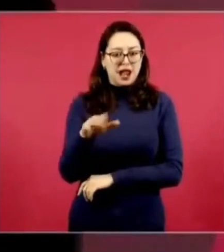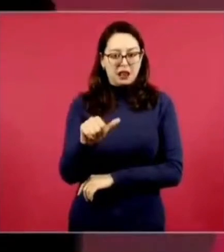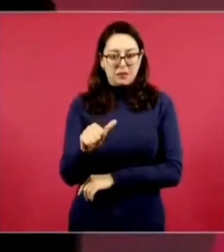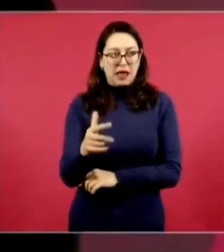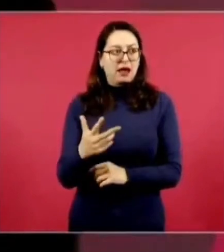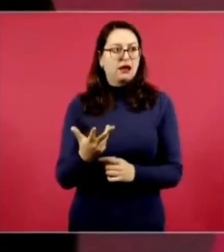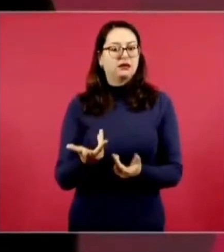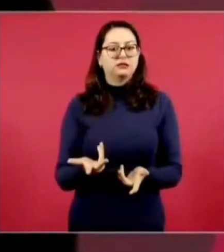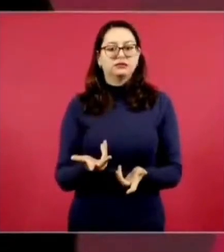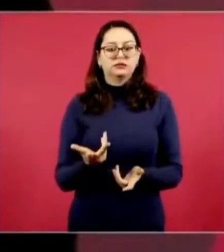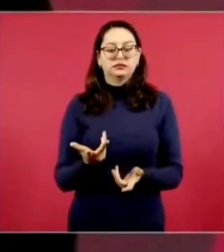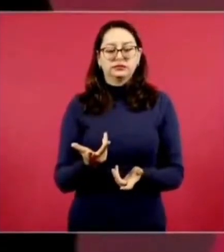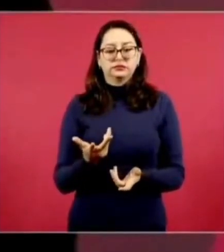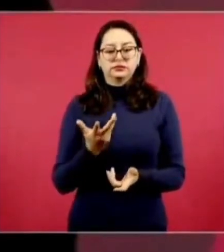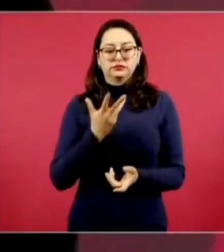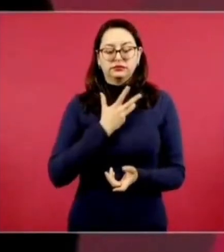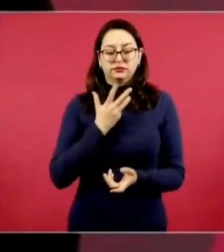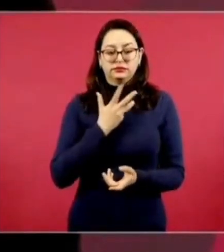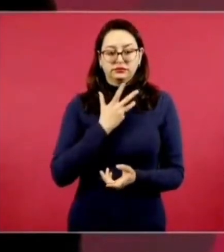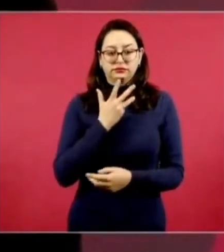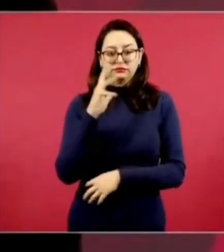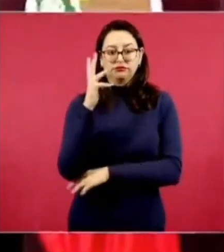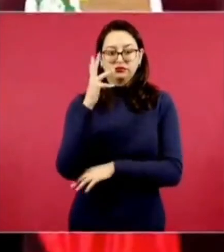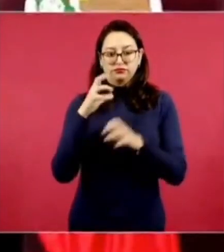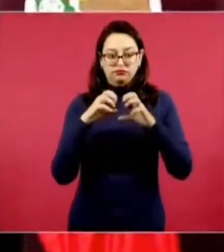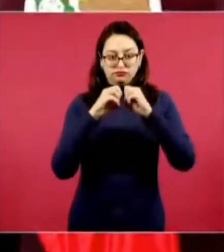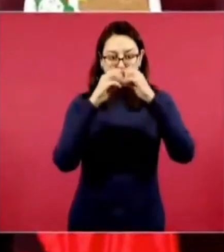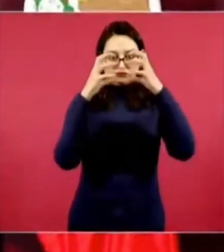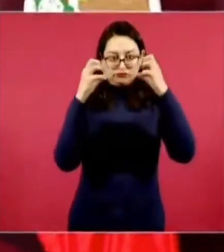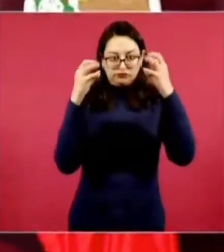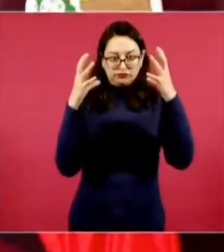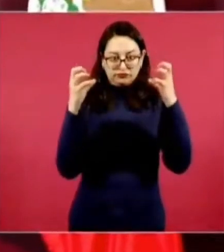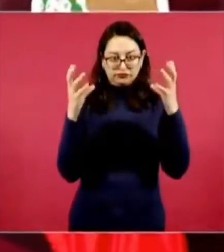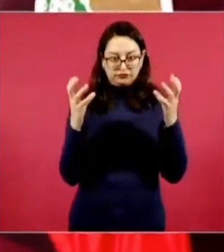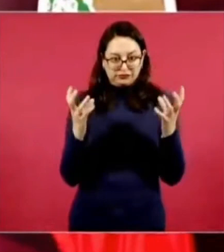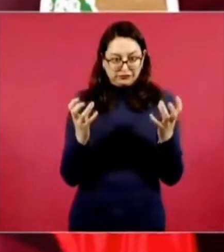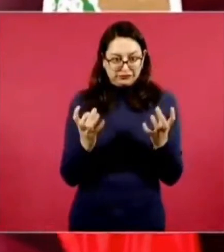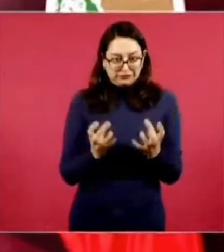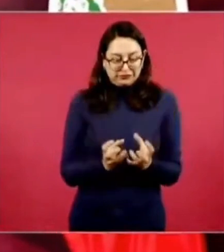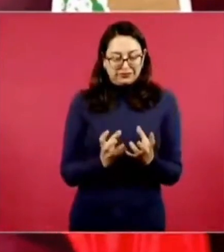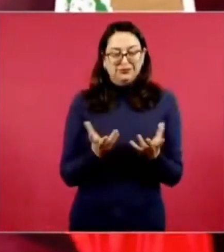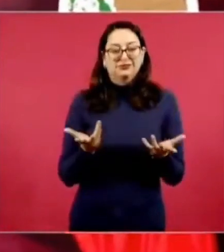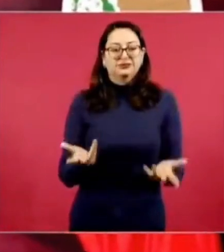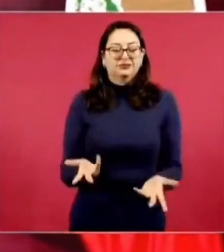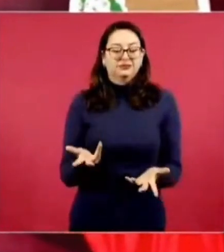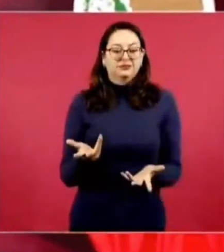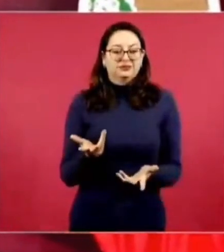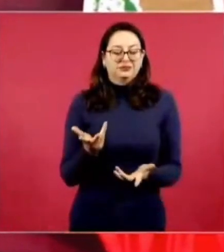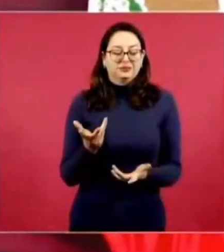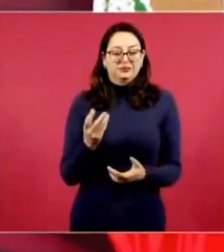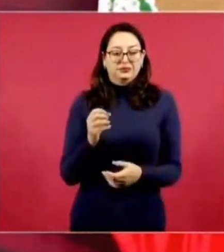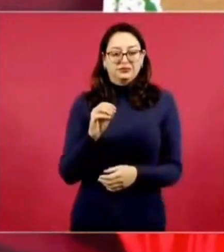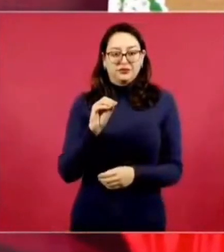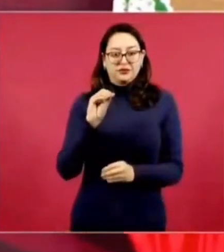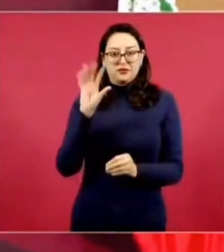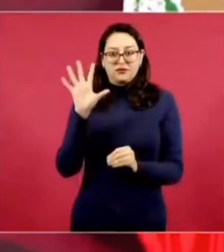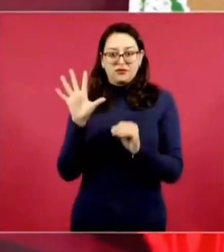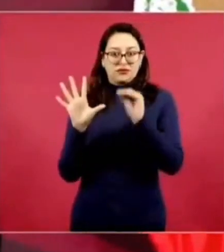árboles flor imagínense lo que es ver florear